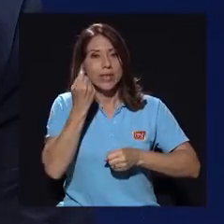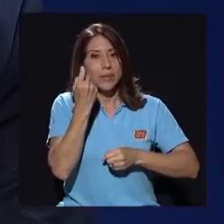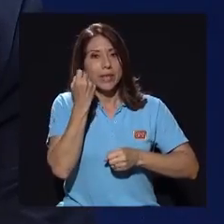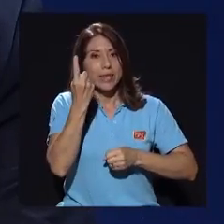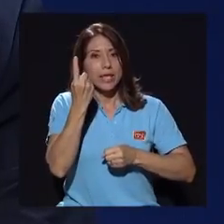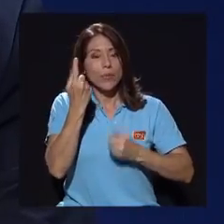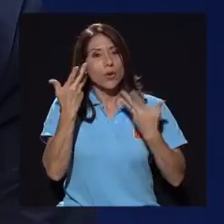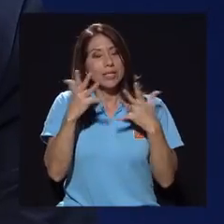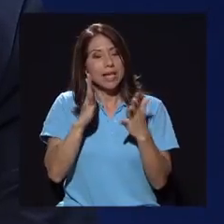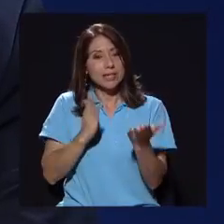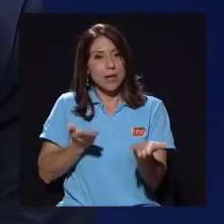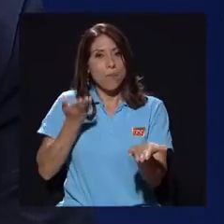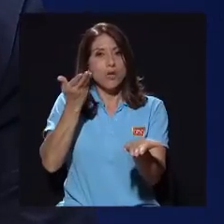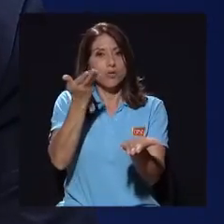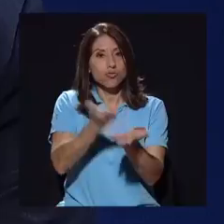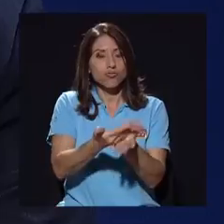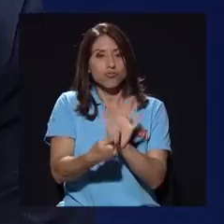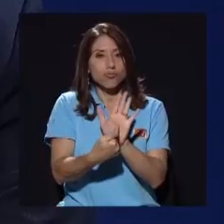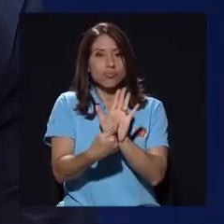sobre la mesa.